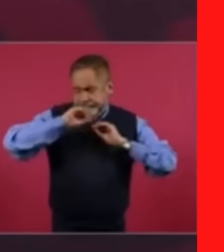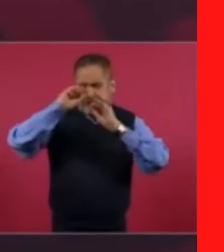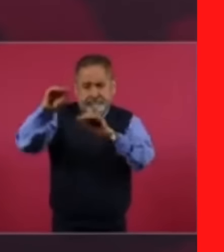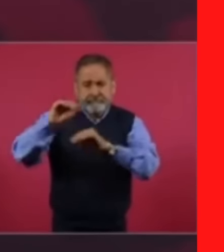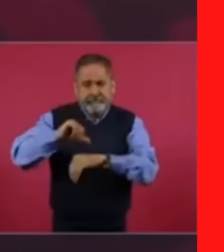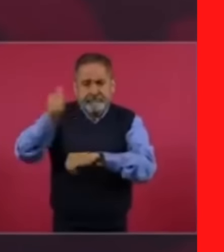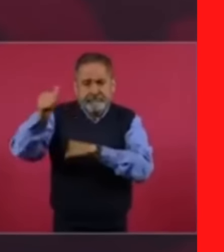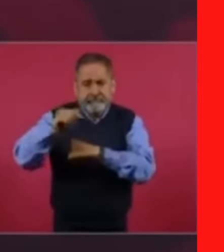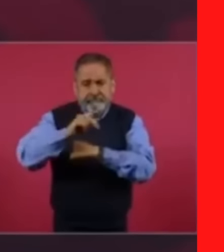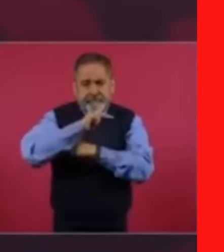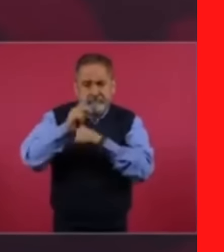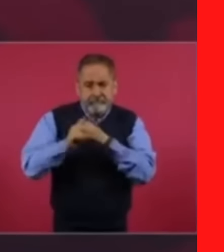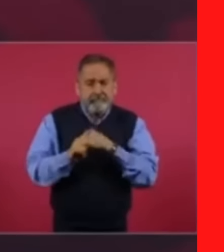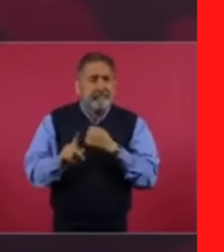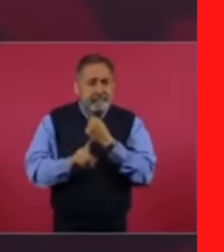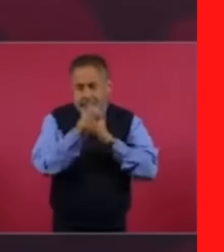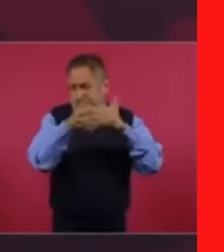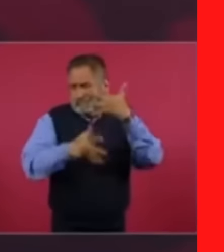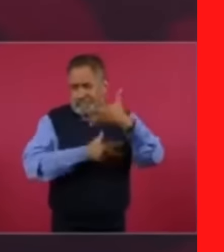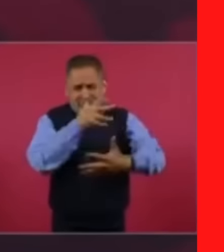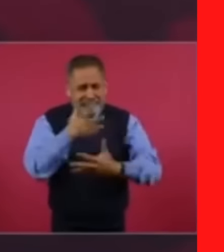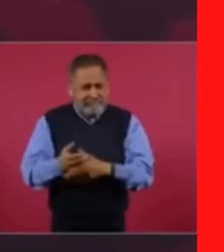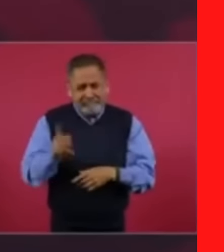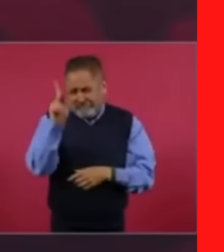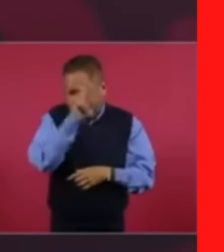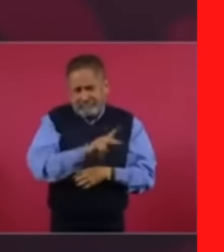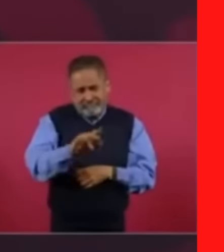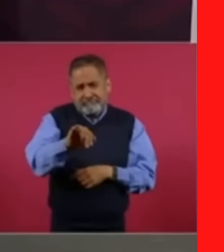por la violencia desatada.